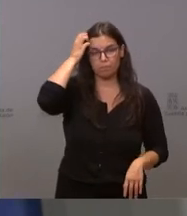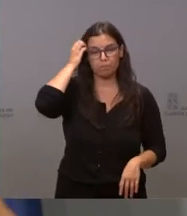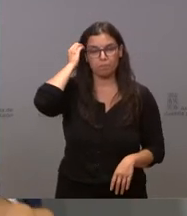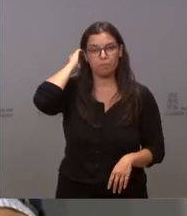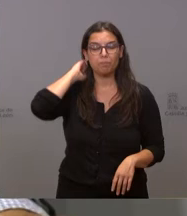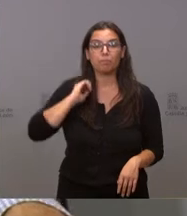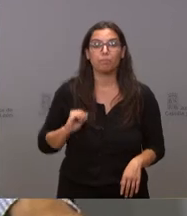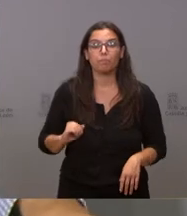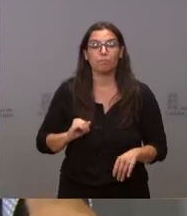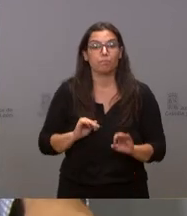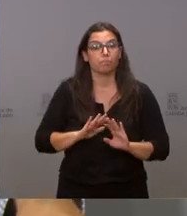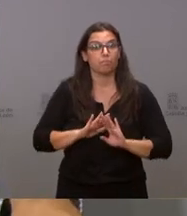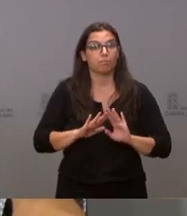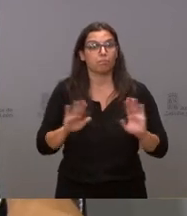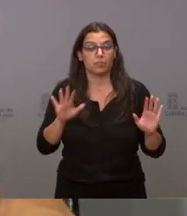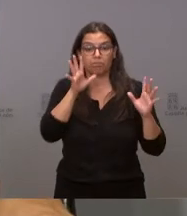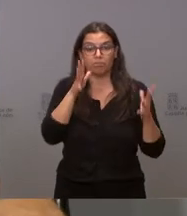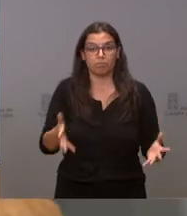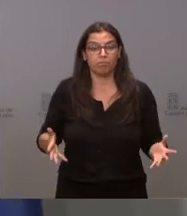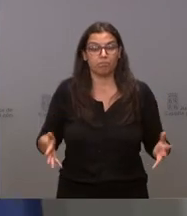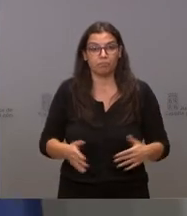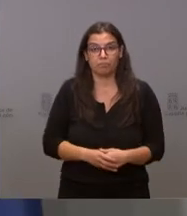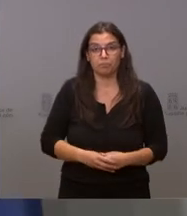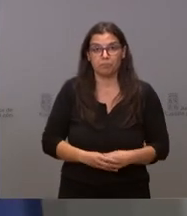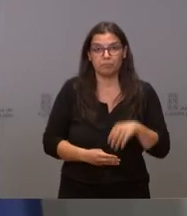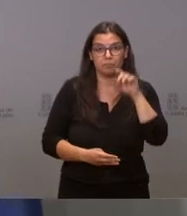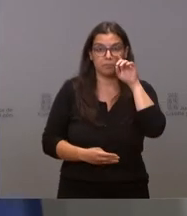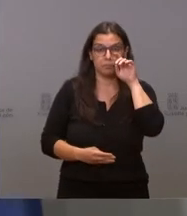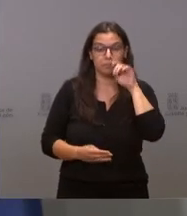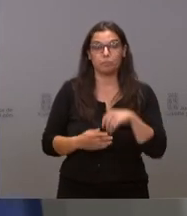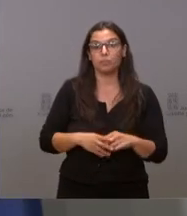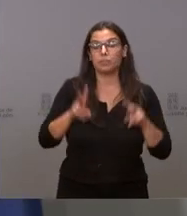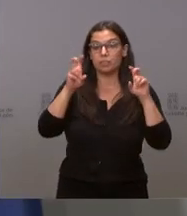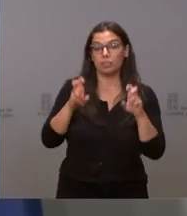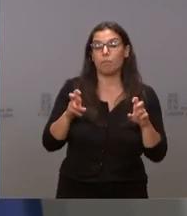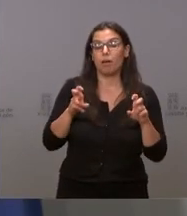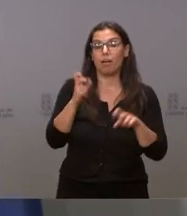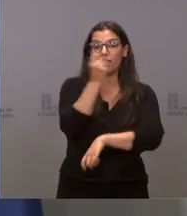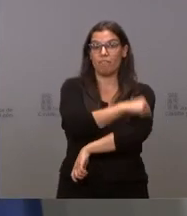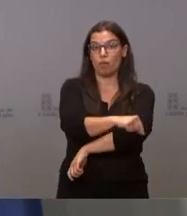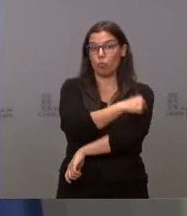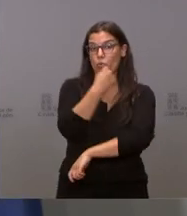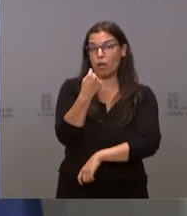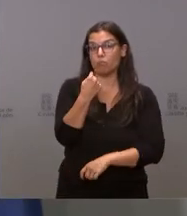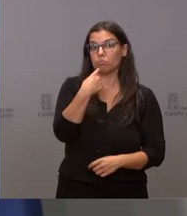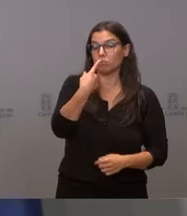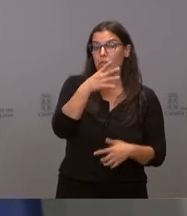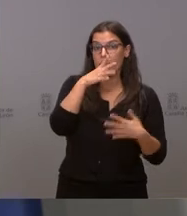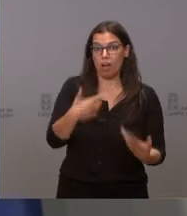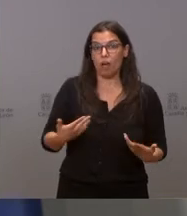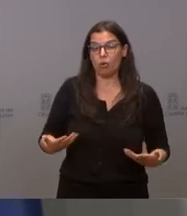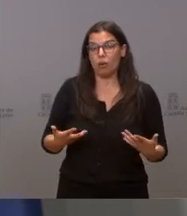Esto es todo en el momento actual. Con respecto a nuestra campaña de vacunación, decirles que en este momento